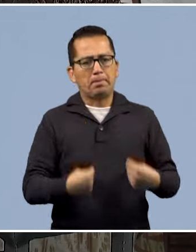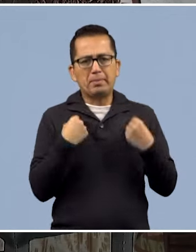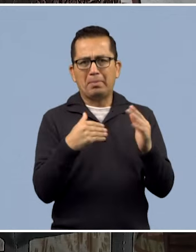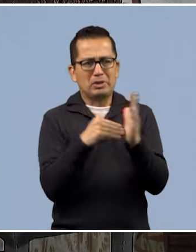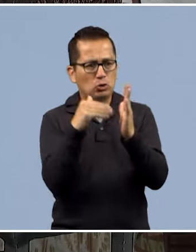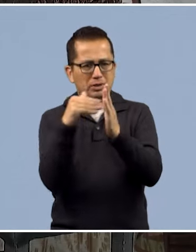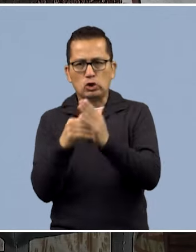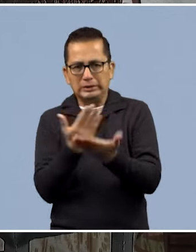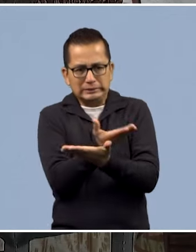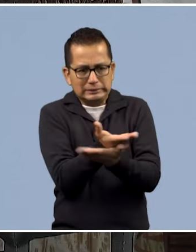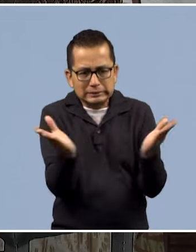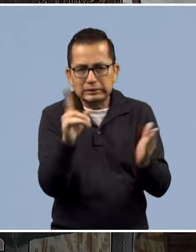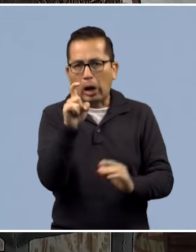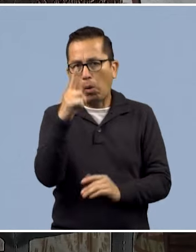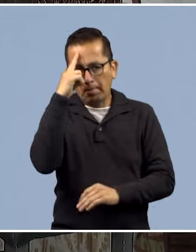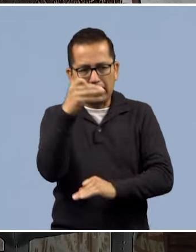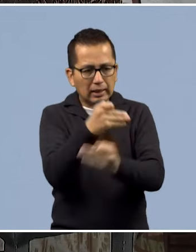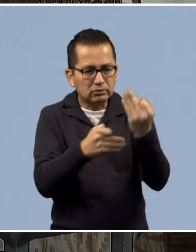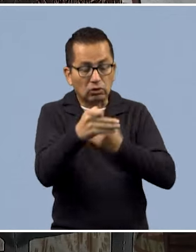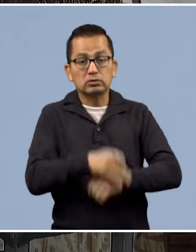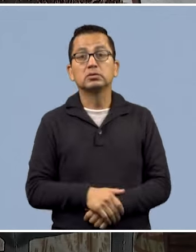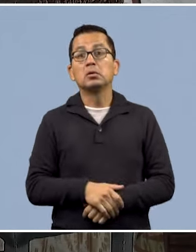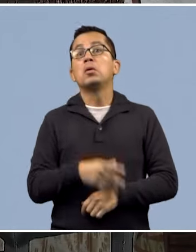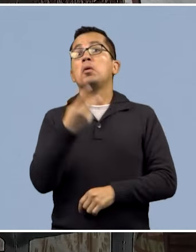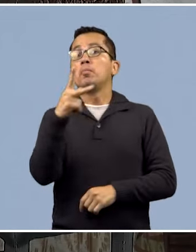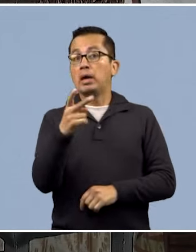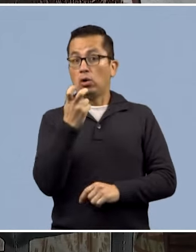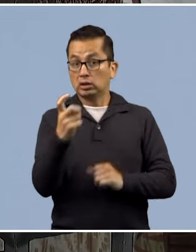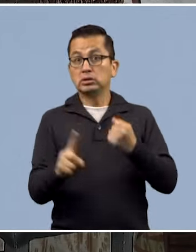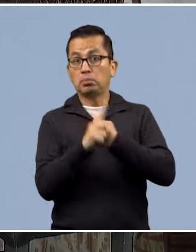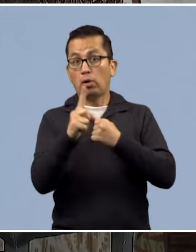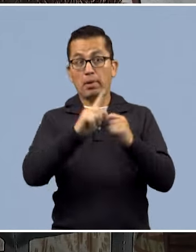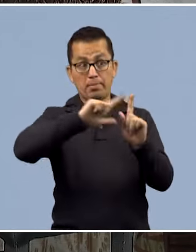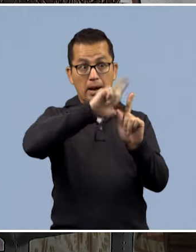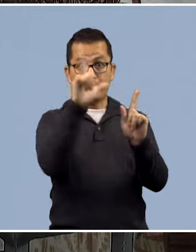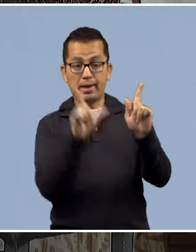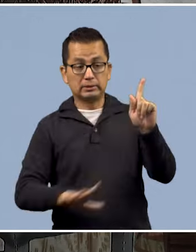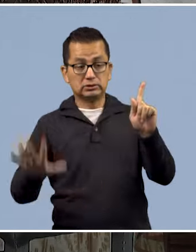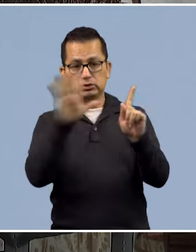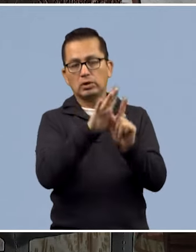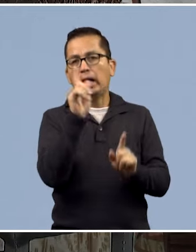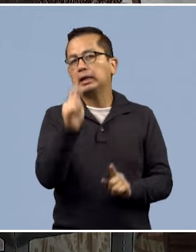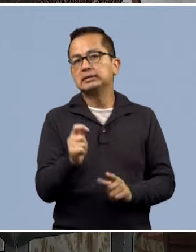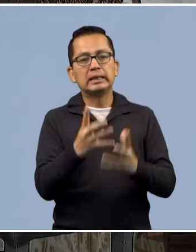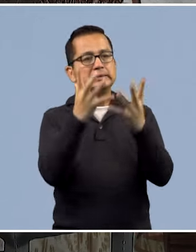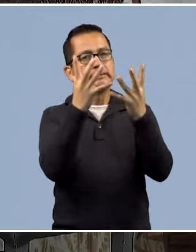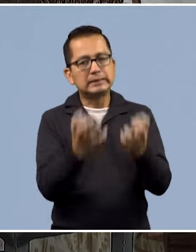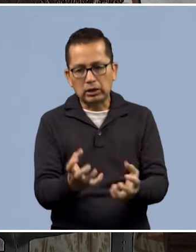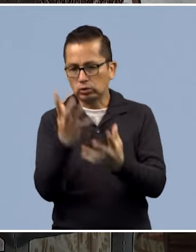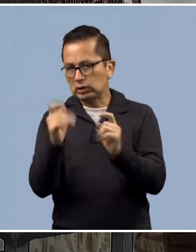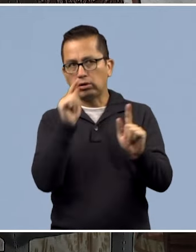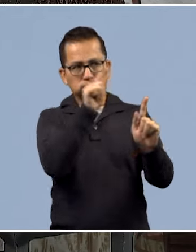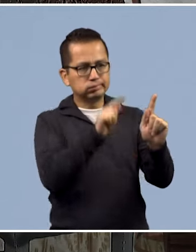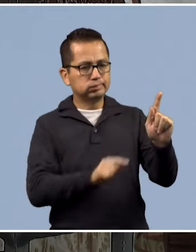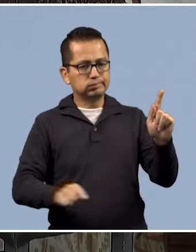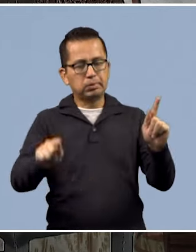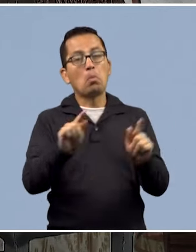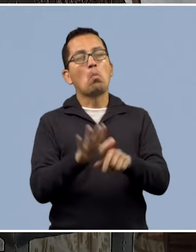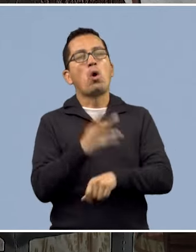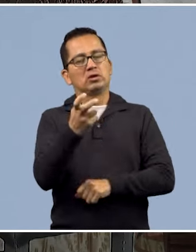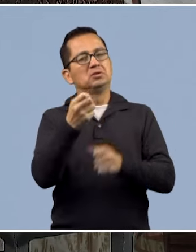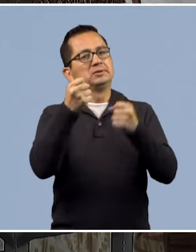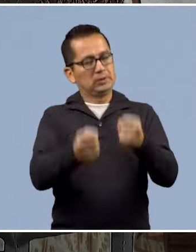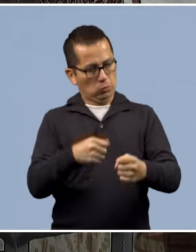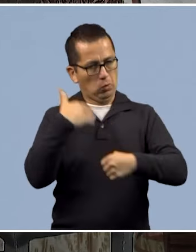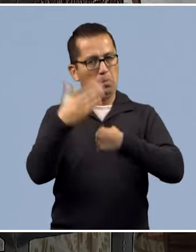fuerte sequía por la que atraviesa gran parte del territorio nacional también amenaza con agudizar más el problema de la crisis del agua. Es por eso